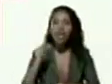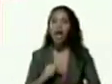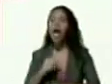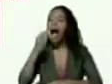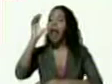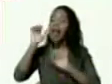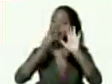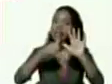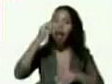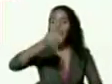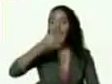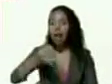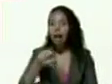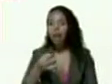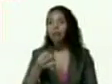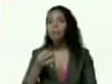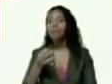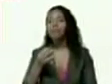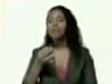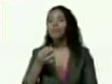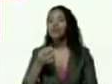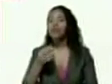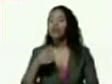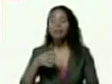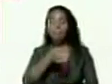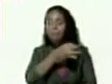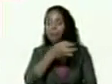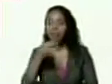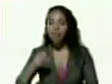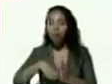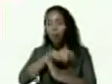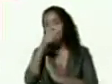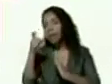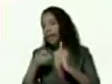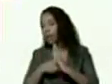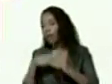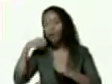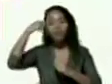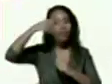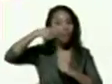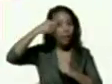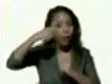las 6 de la tarde un boletín extraordinario videos